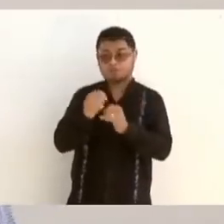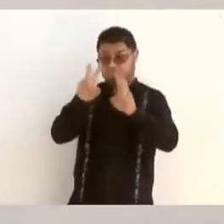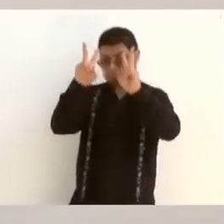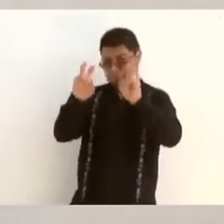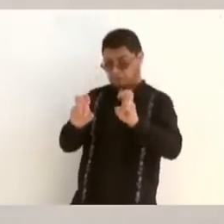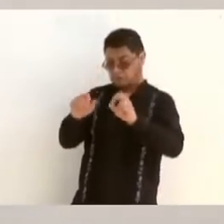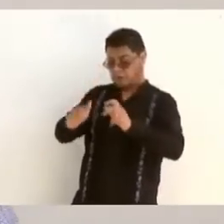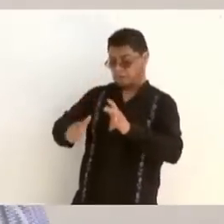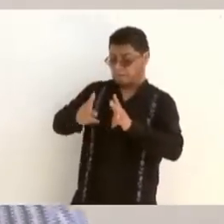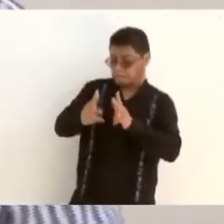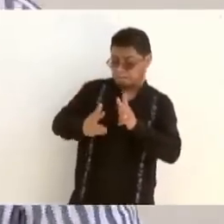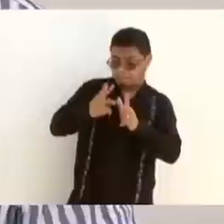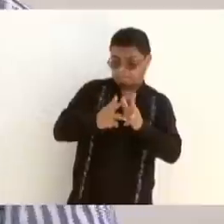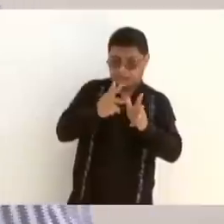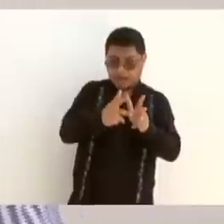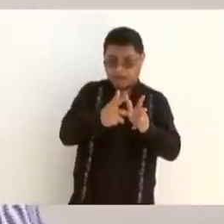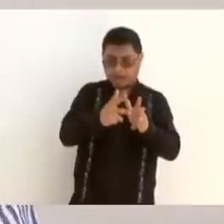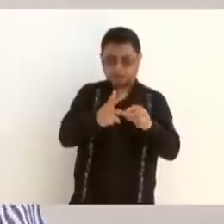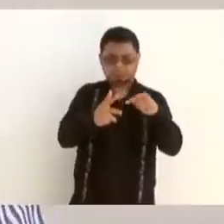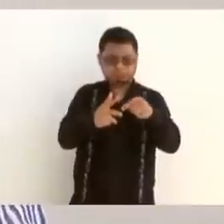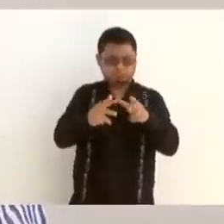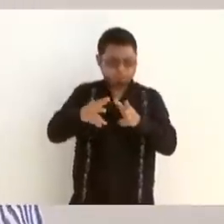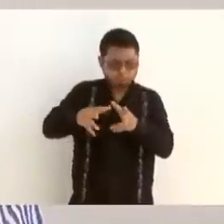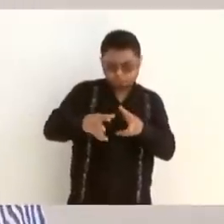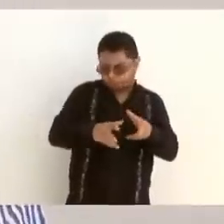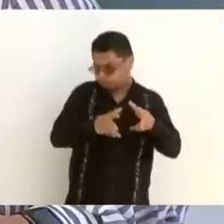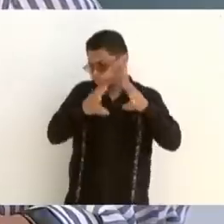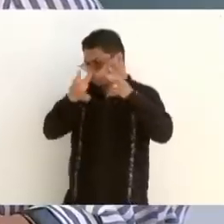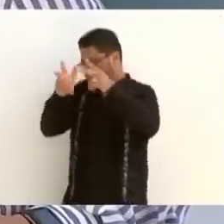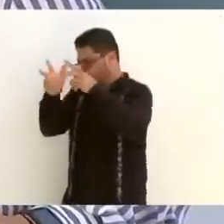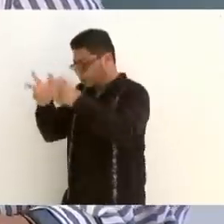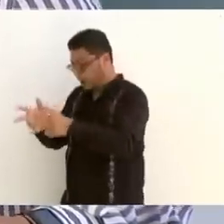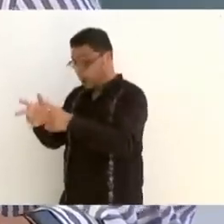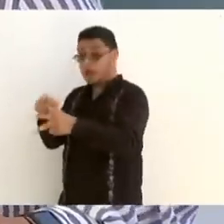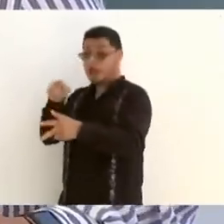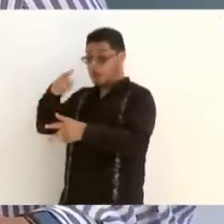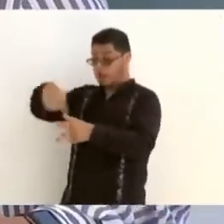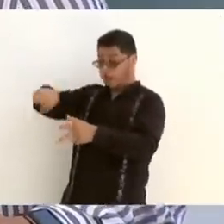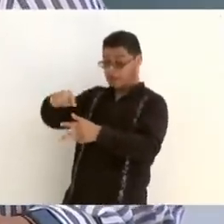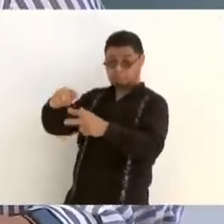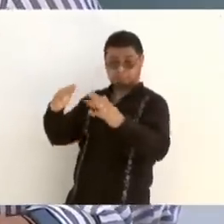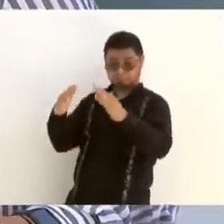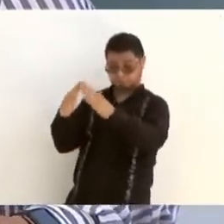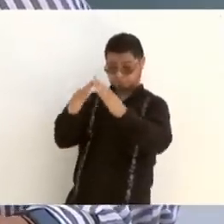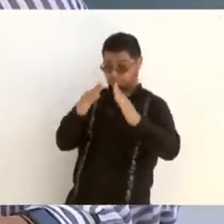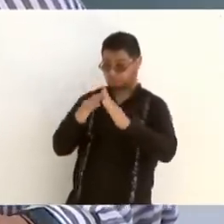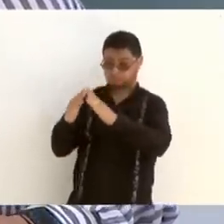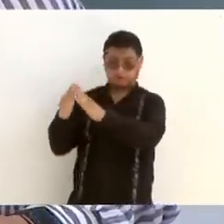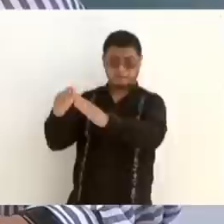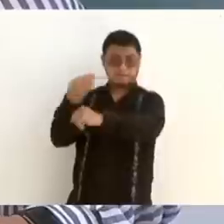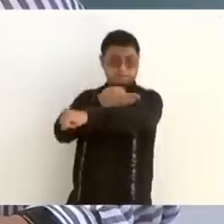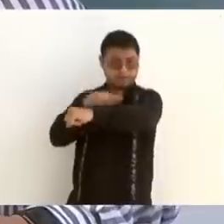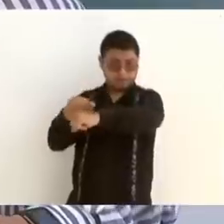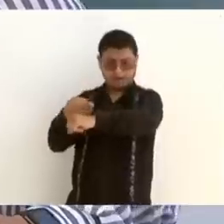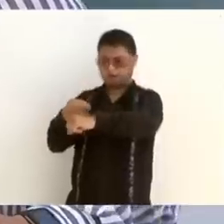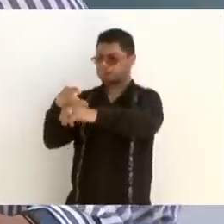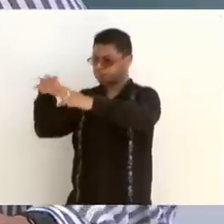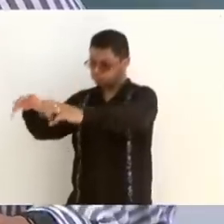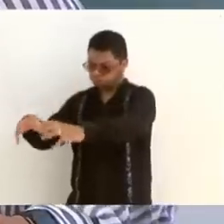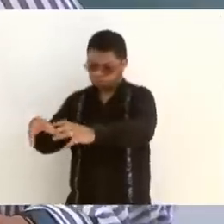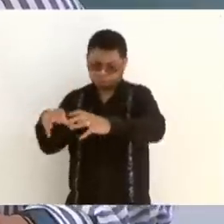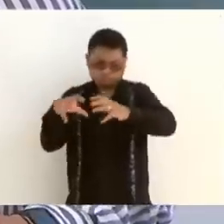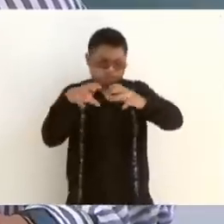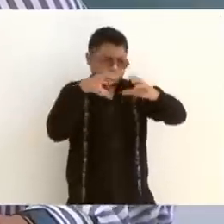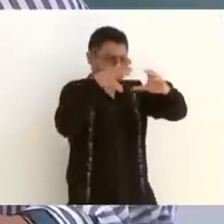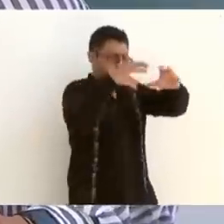es de hacer notar que cualquier reubicación y movimiento de las familias que han ocupado estas zonas, serán reubicadas después de un proceso